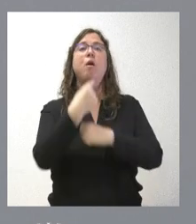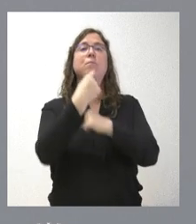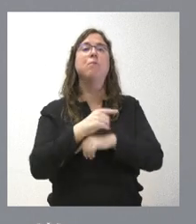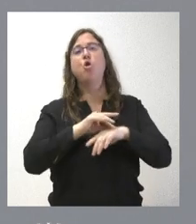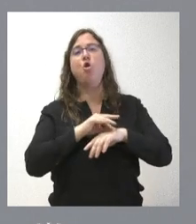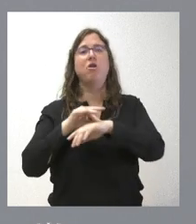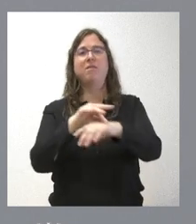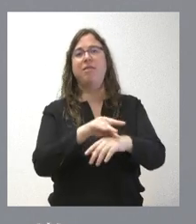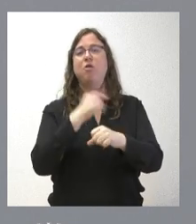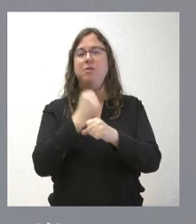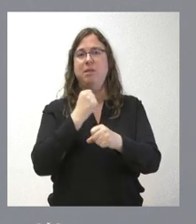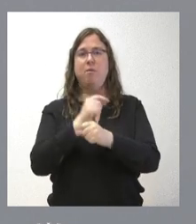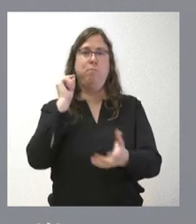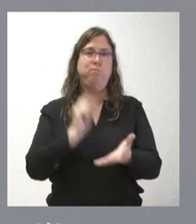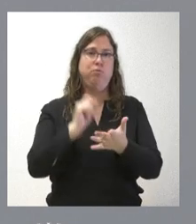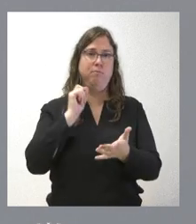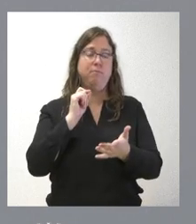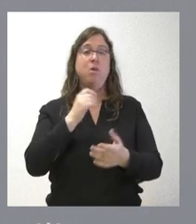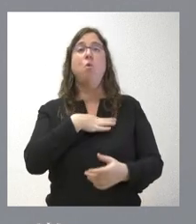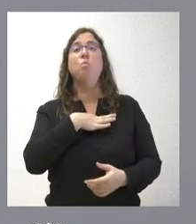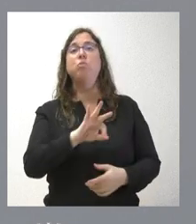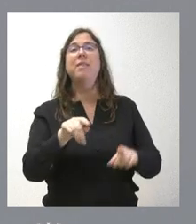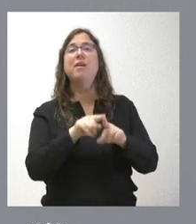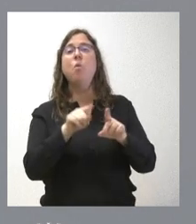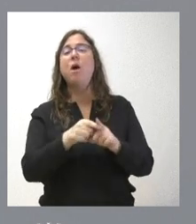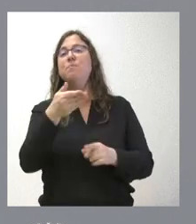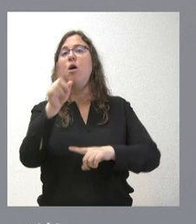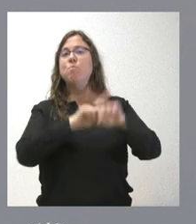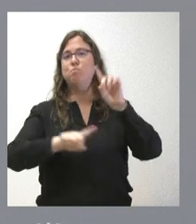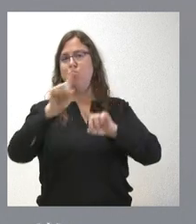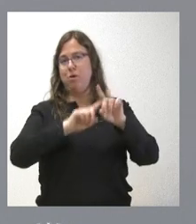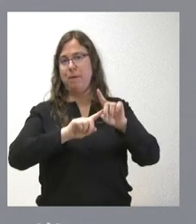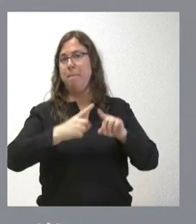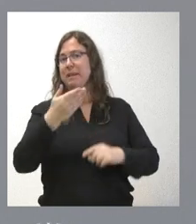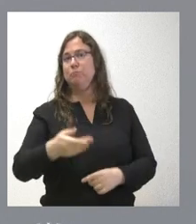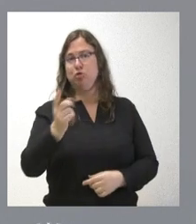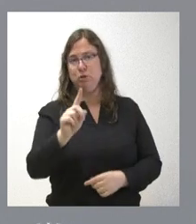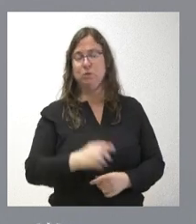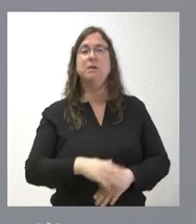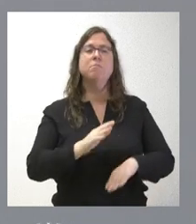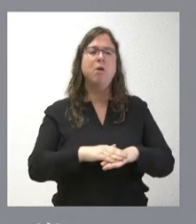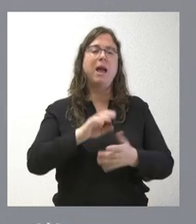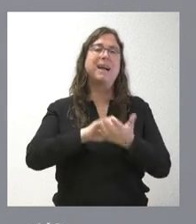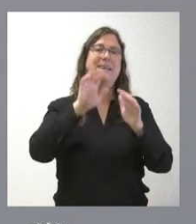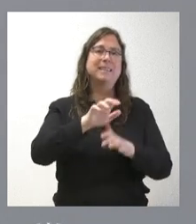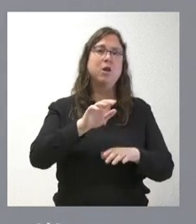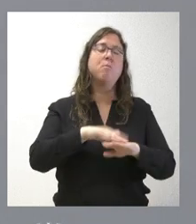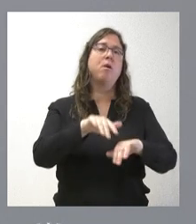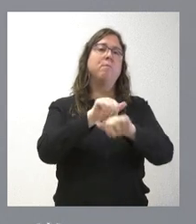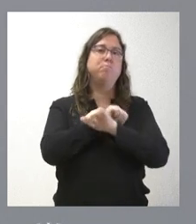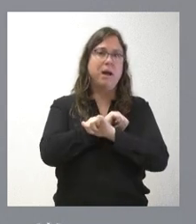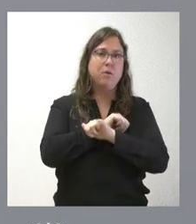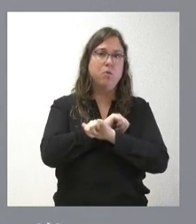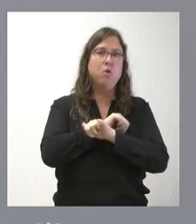orientación del trabajo inmediato, del que quizás sea uno de los principales problemas y no el más importante de todo Castilla y León, que es el desempleo, la